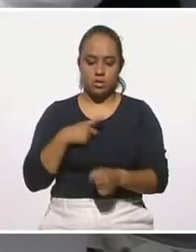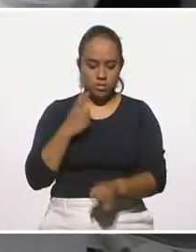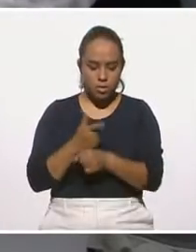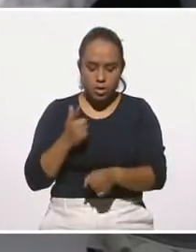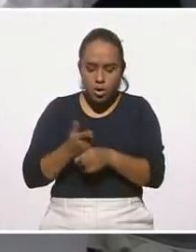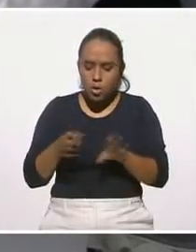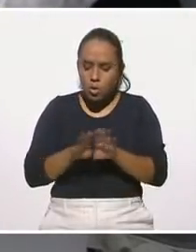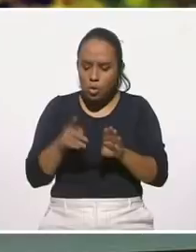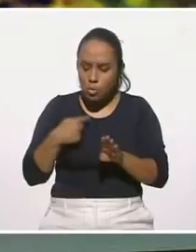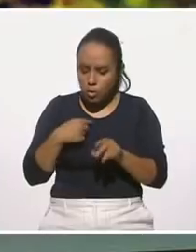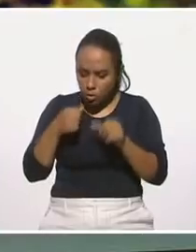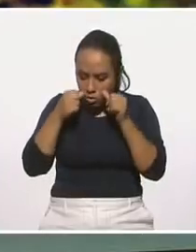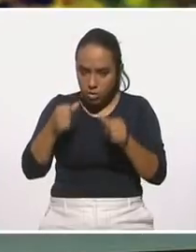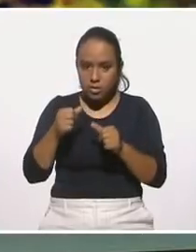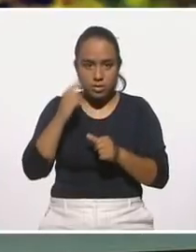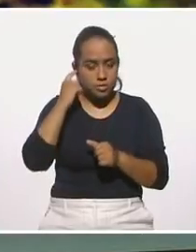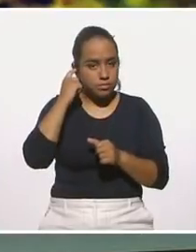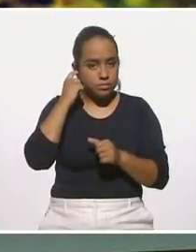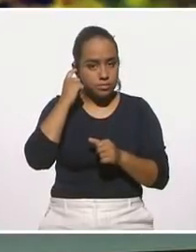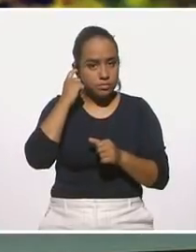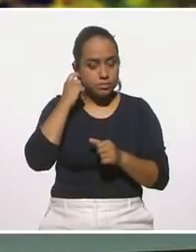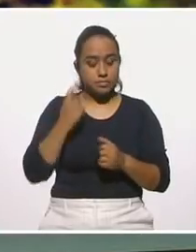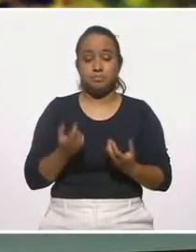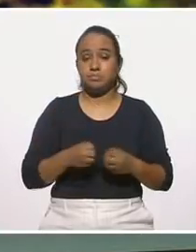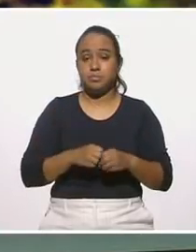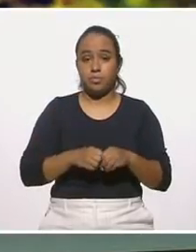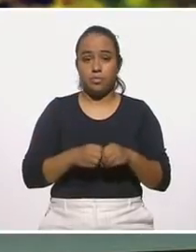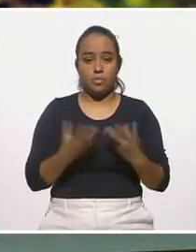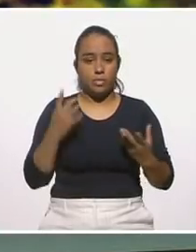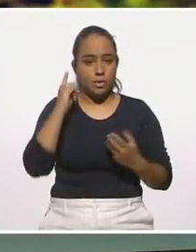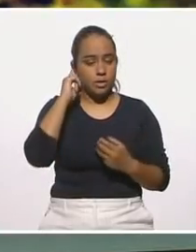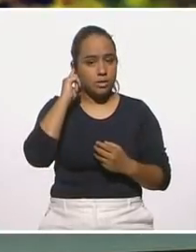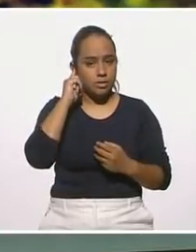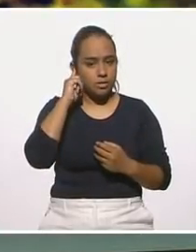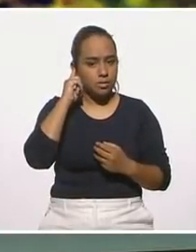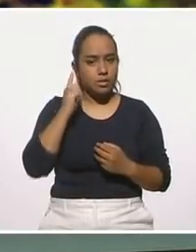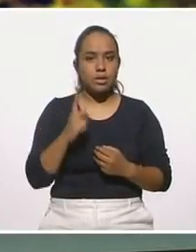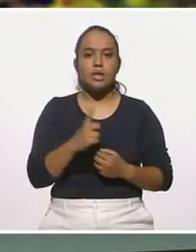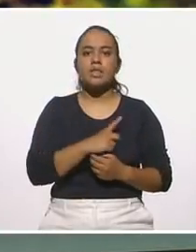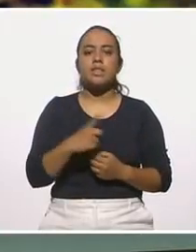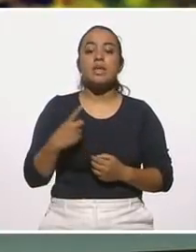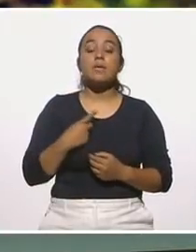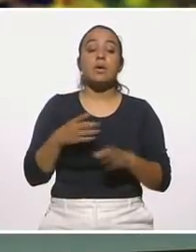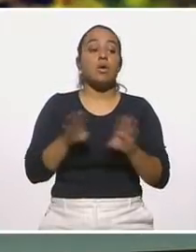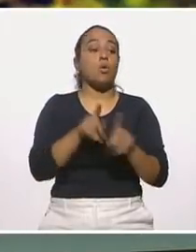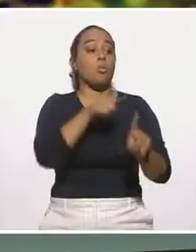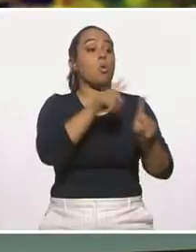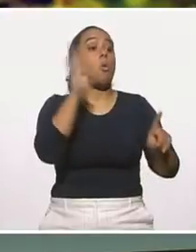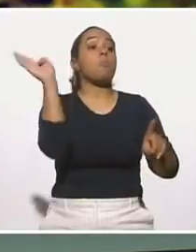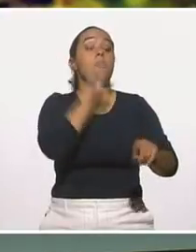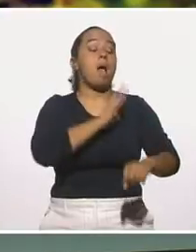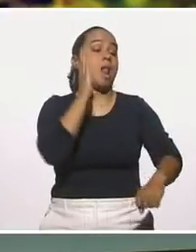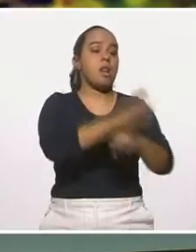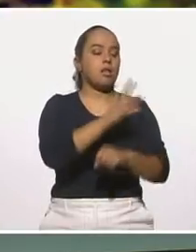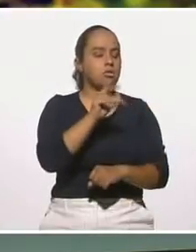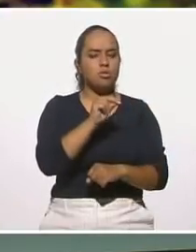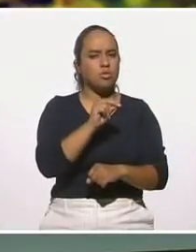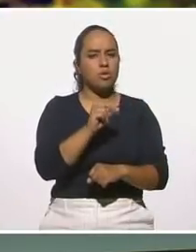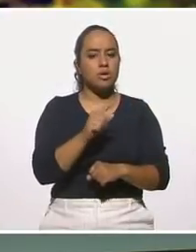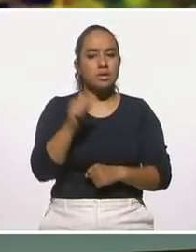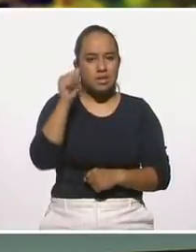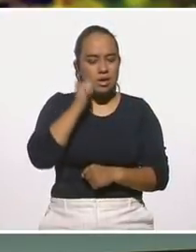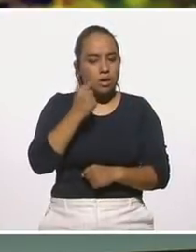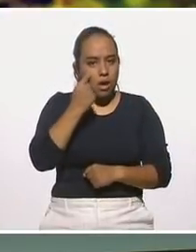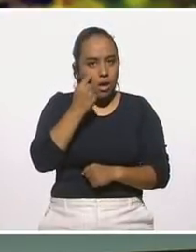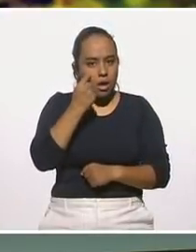atendiendo, aunque ahorita se vuelve crítico. Definitivamente, tenemos que dejar de sentenciar y enunciar más. Nosotros también hablamos mucho de ese